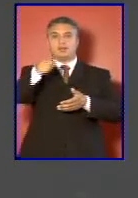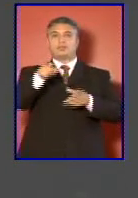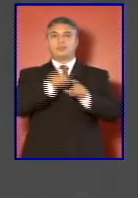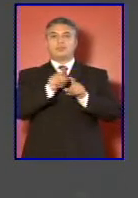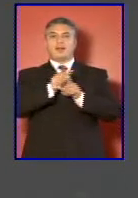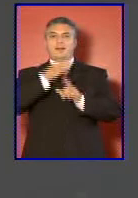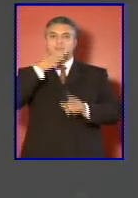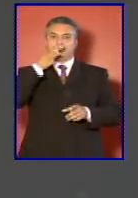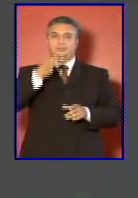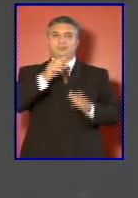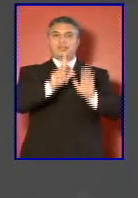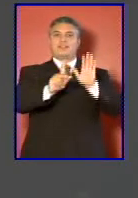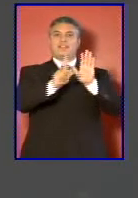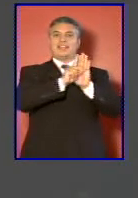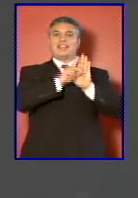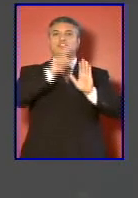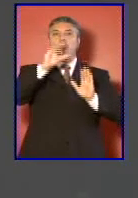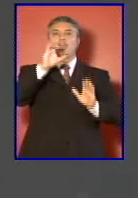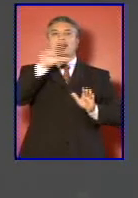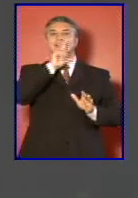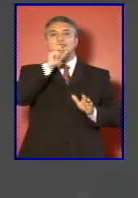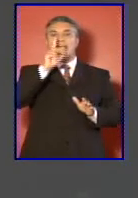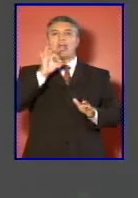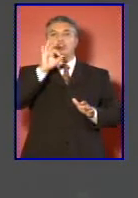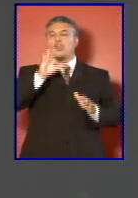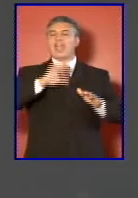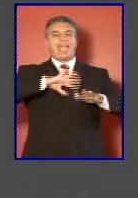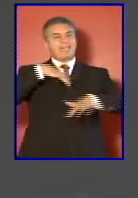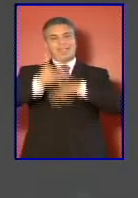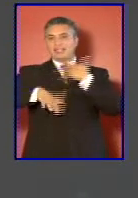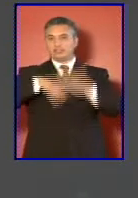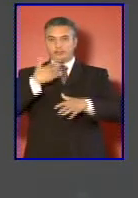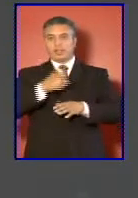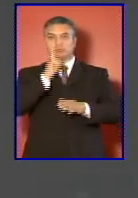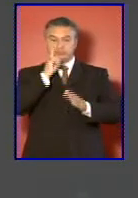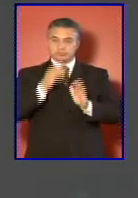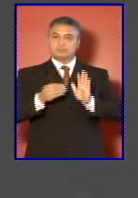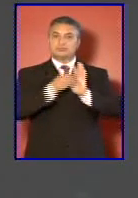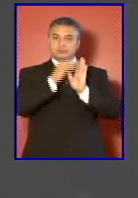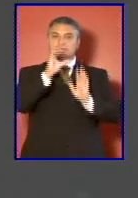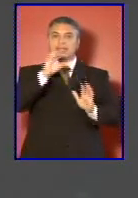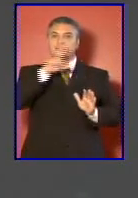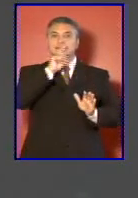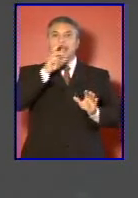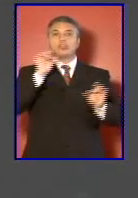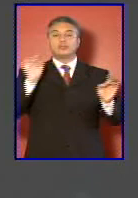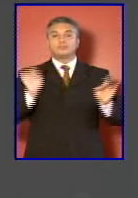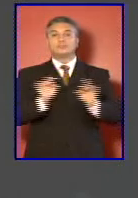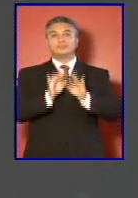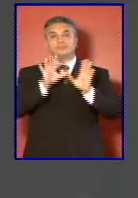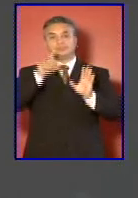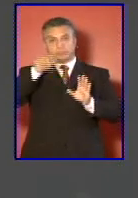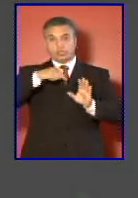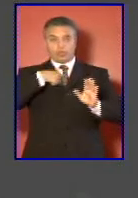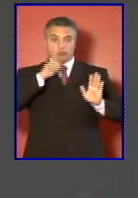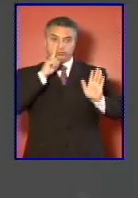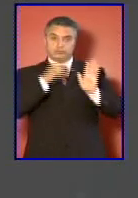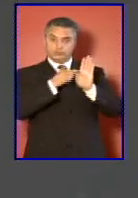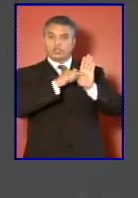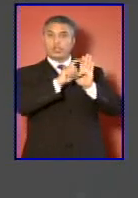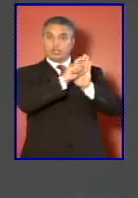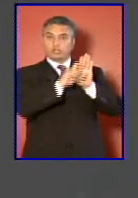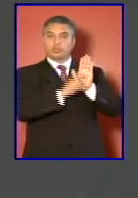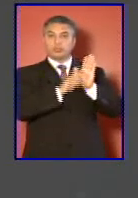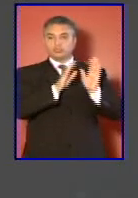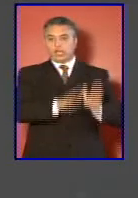dictación del decreto de estado de catástrofe decreto que constituye un estado de excepción en nuestra constitución y que le